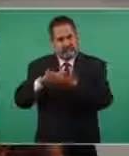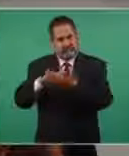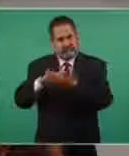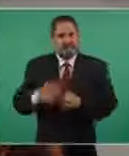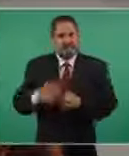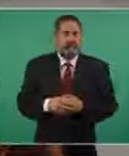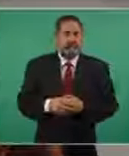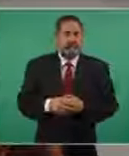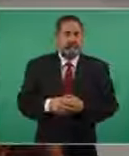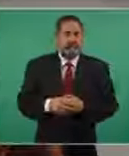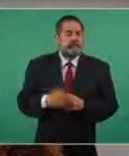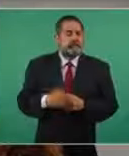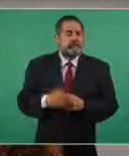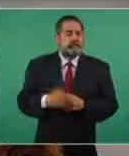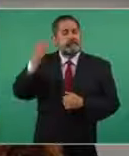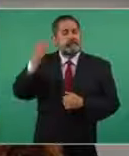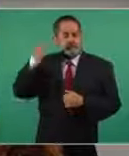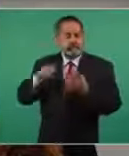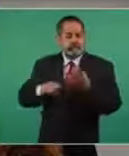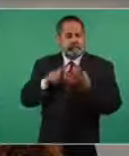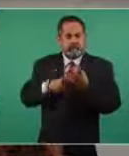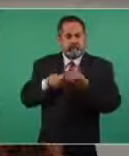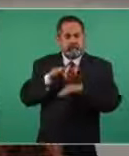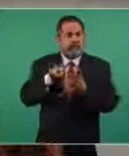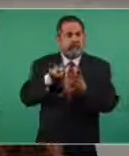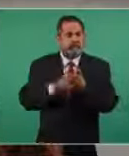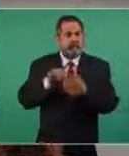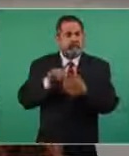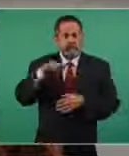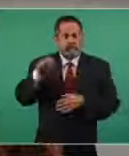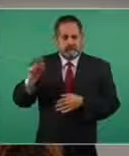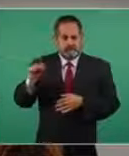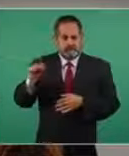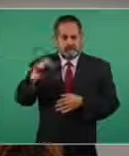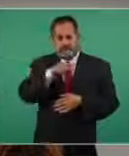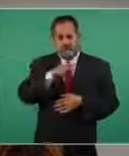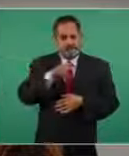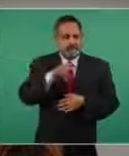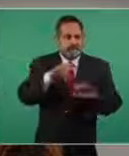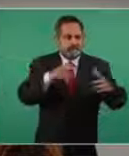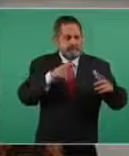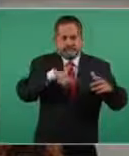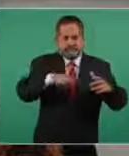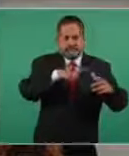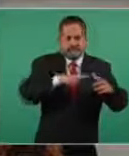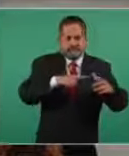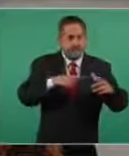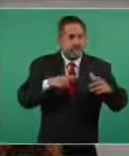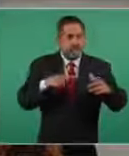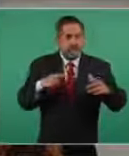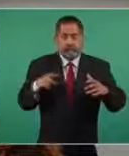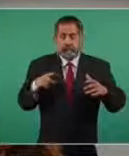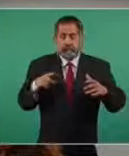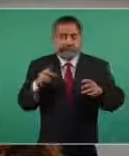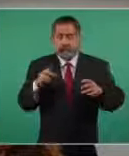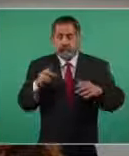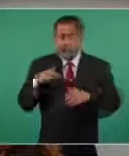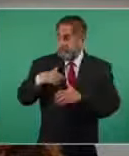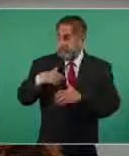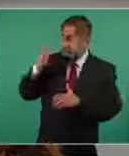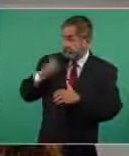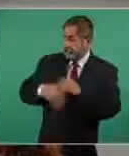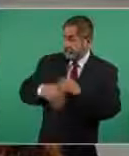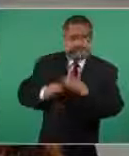La vez anterior hablé acerca del IMSS, de Katia. A la media hora, 40 minutos que salí de aquí,